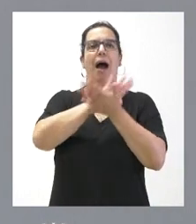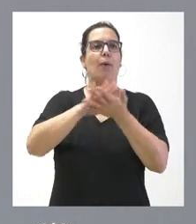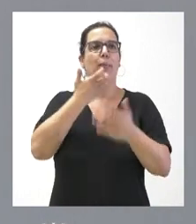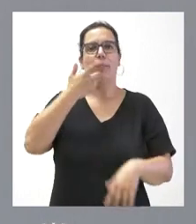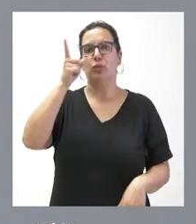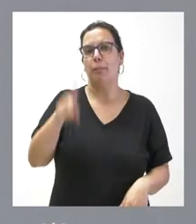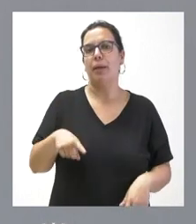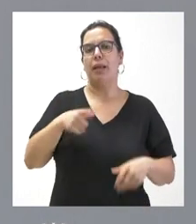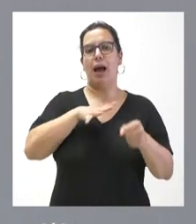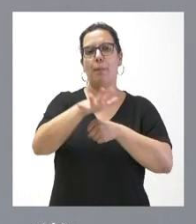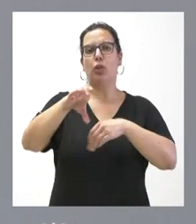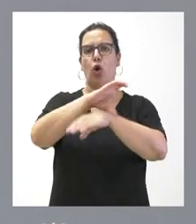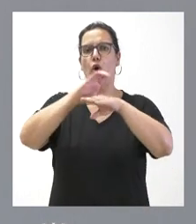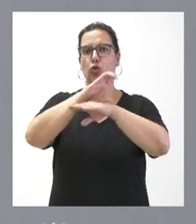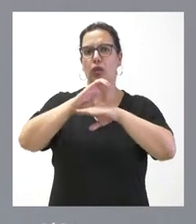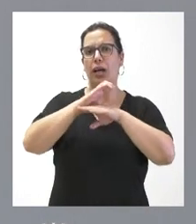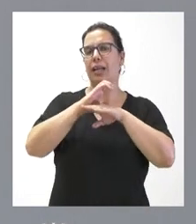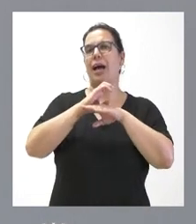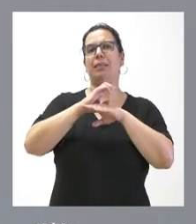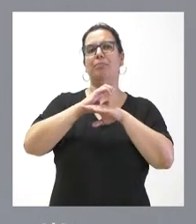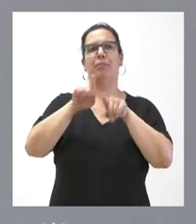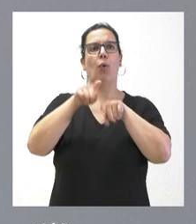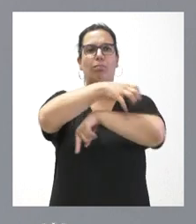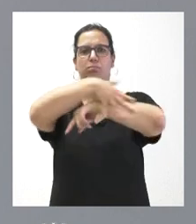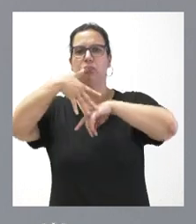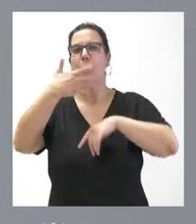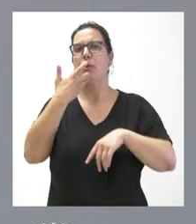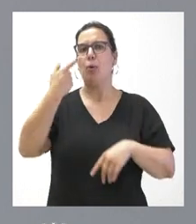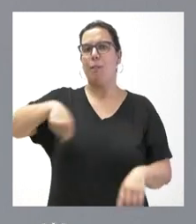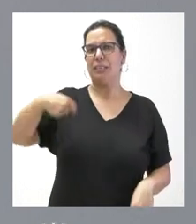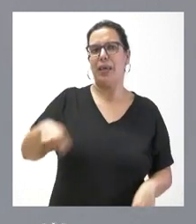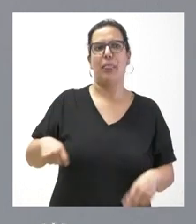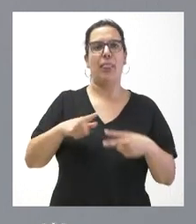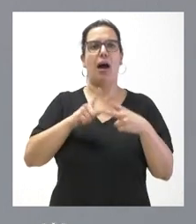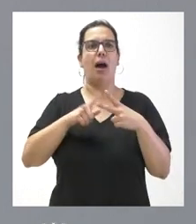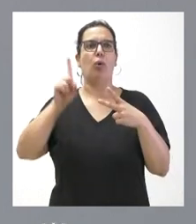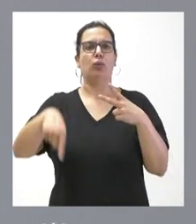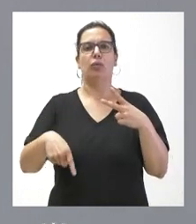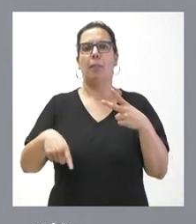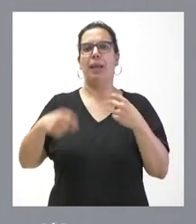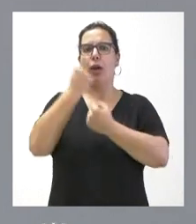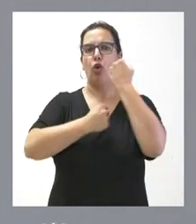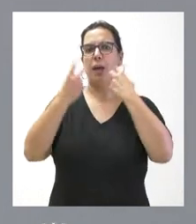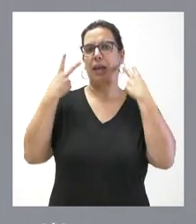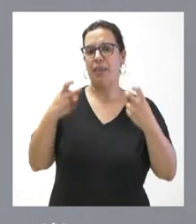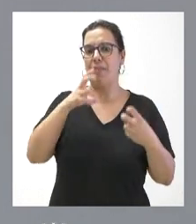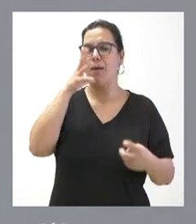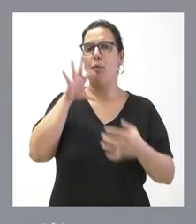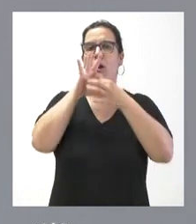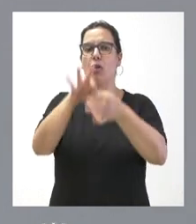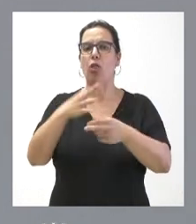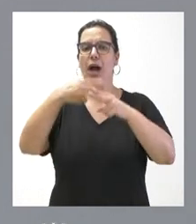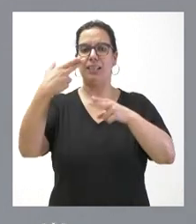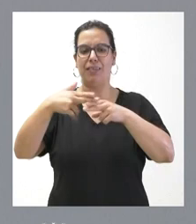de las consejerías horizontales, como puedan ser la de Presidencia o la de Economía y Hacienda, por lo que tiene que ver con la actividad